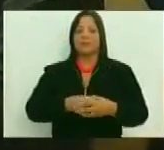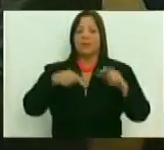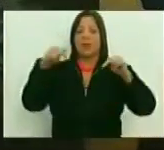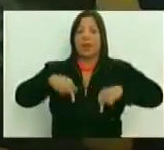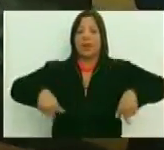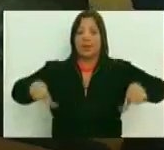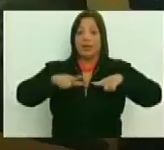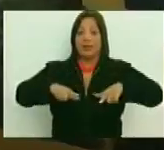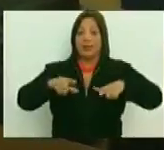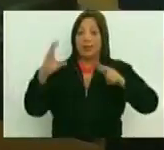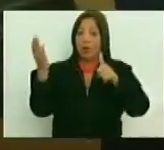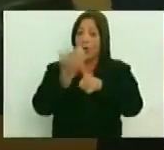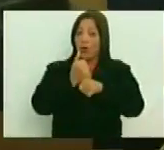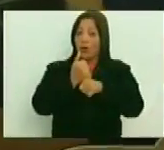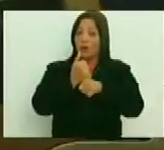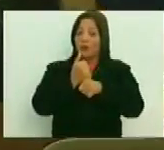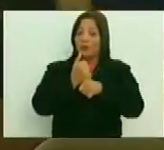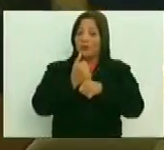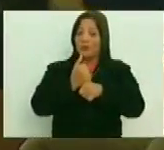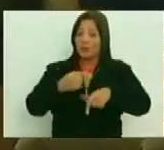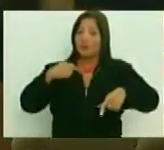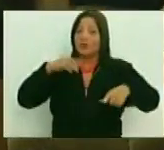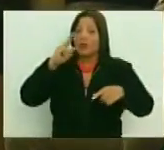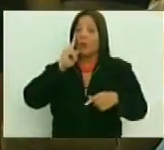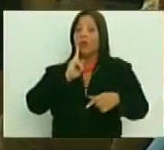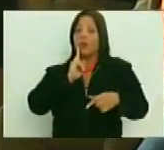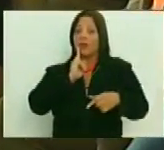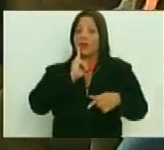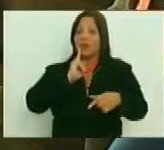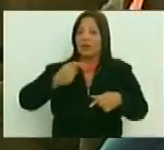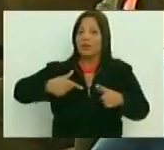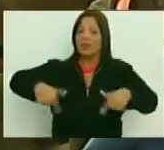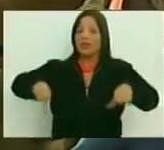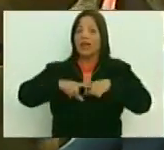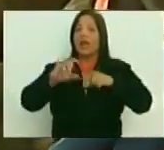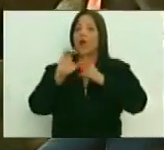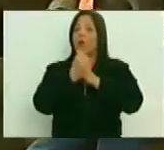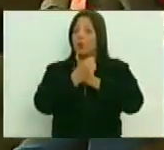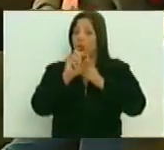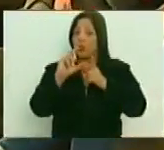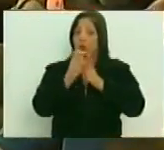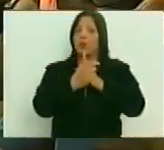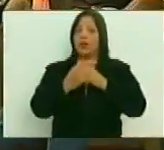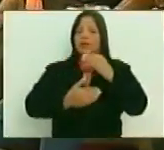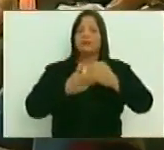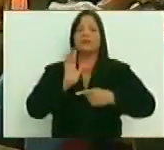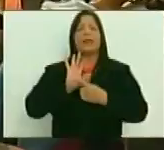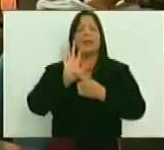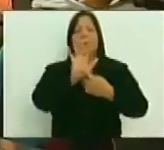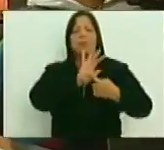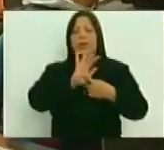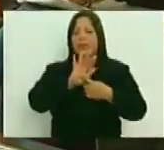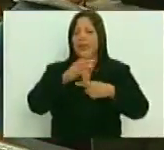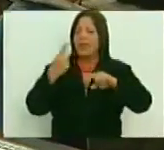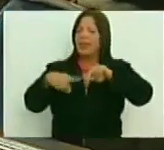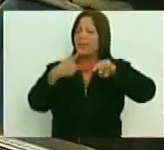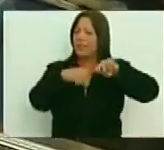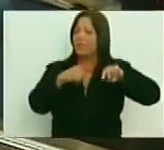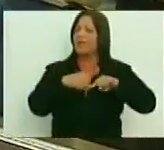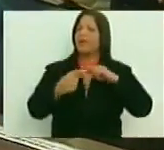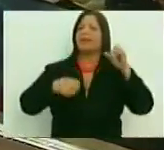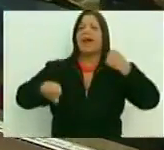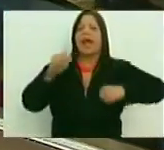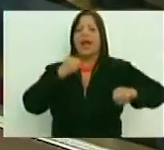Estos logros bolivarianos en el área de la cultura se han expresado en diversas